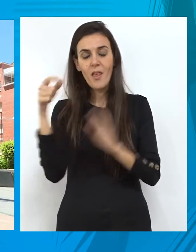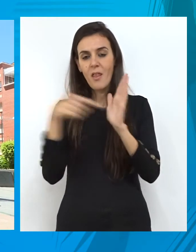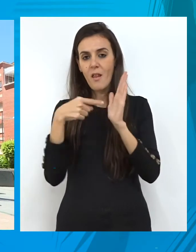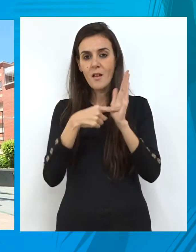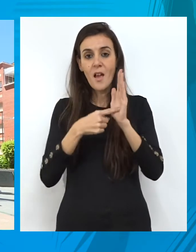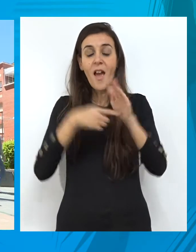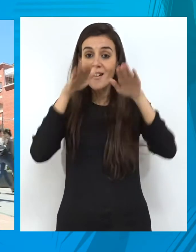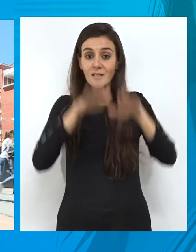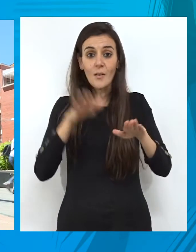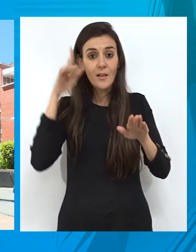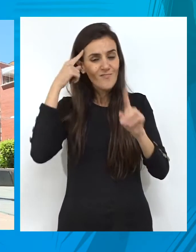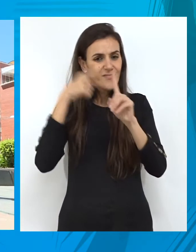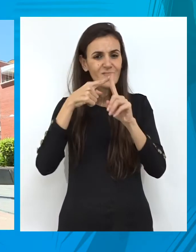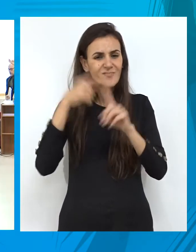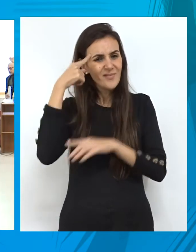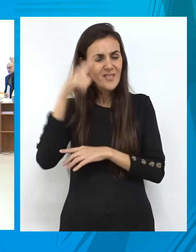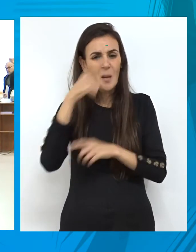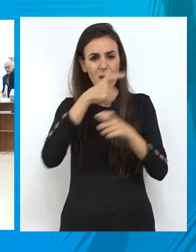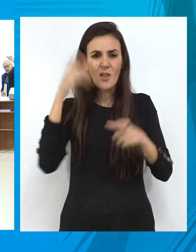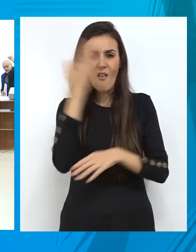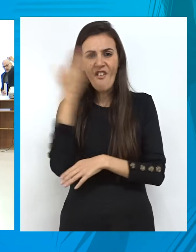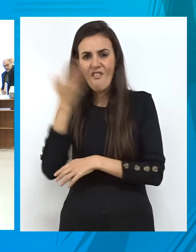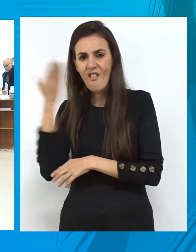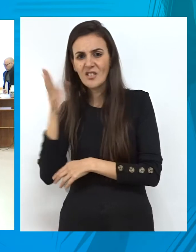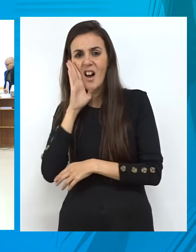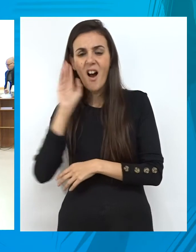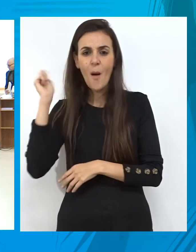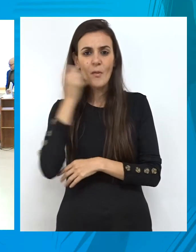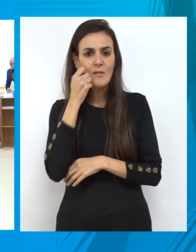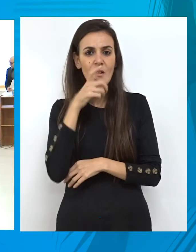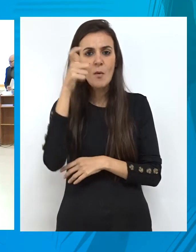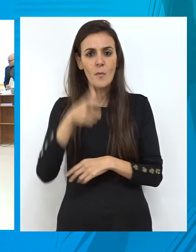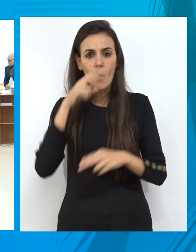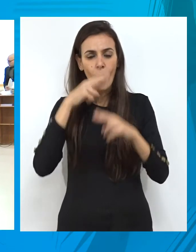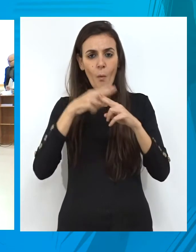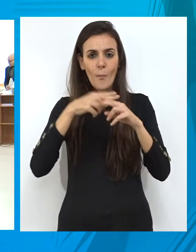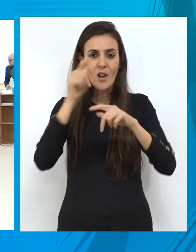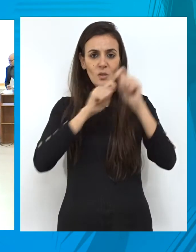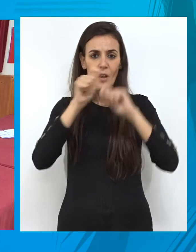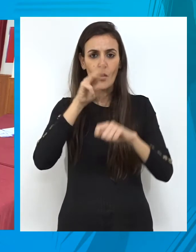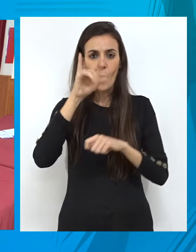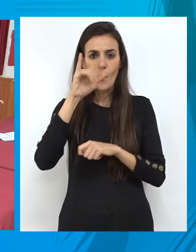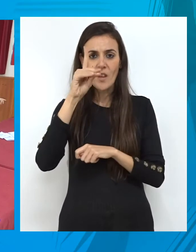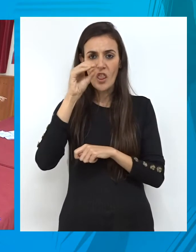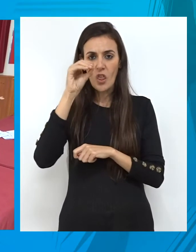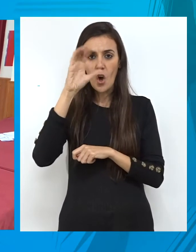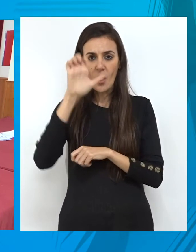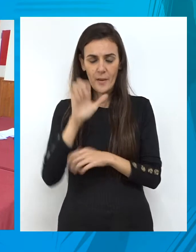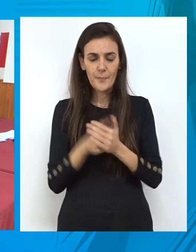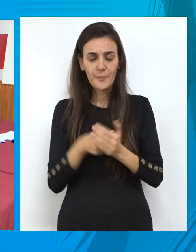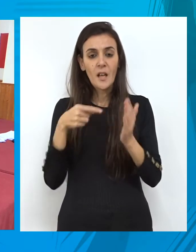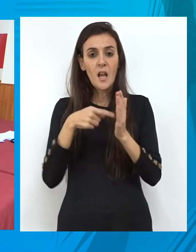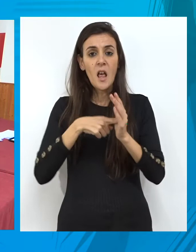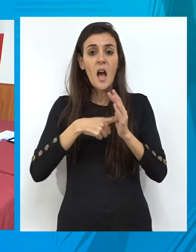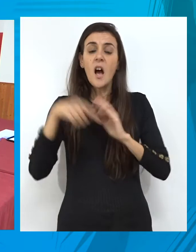estabilizar sin tener en cuenta a las personas afectadas por este abuso, señala PIDOCE. La Asociación Docente recuerda que la